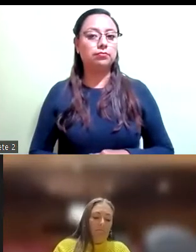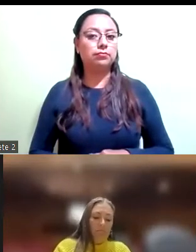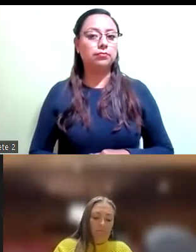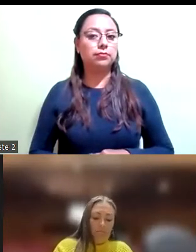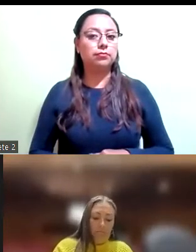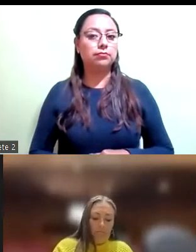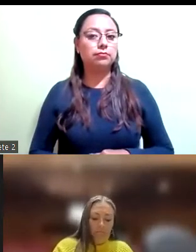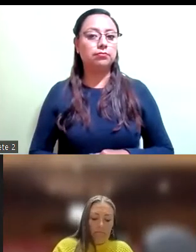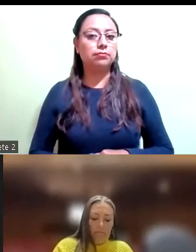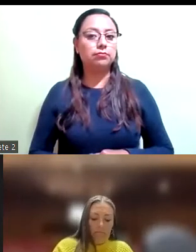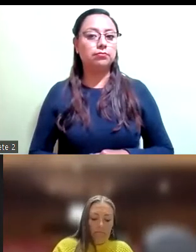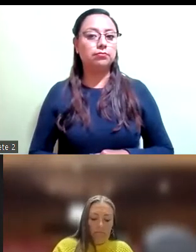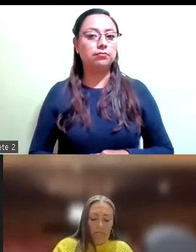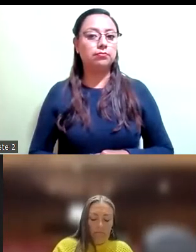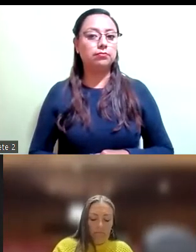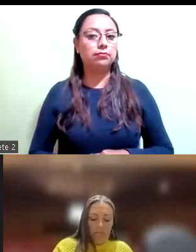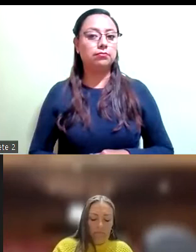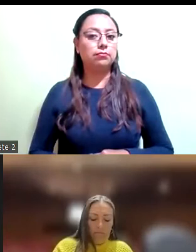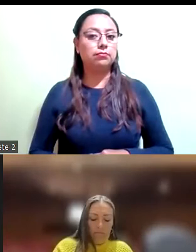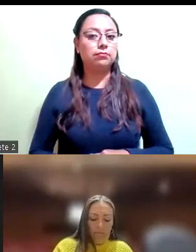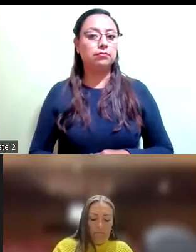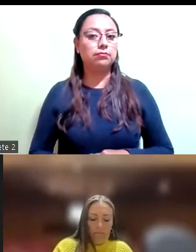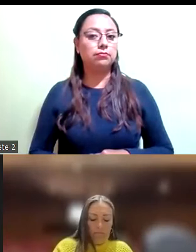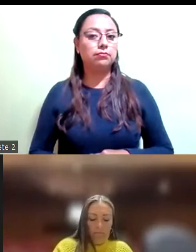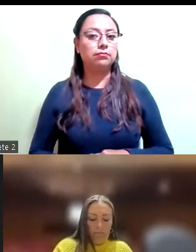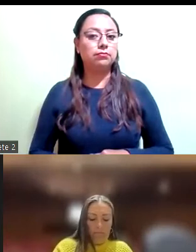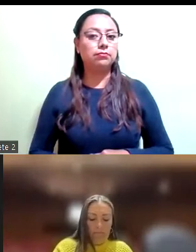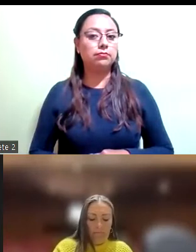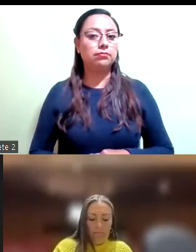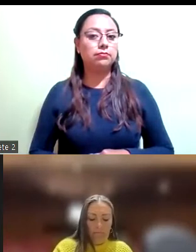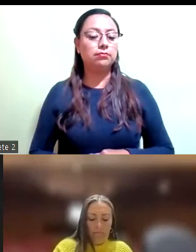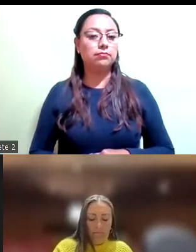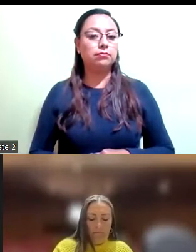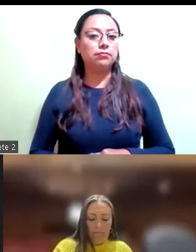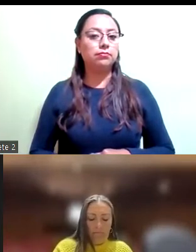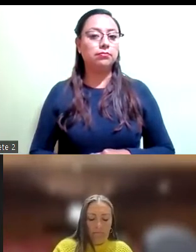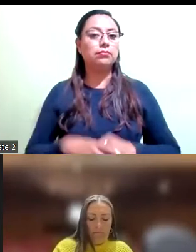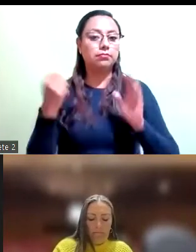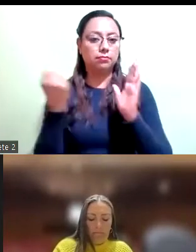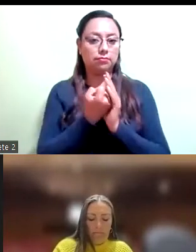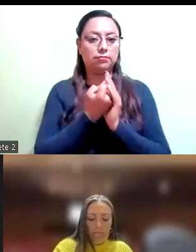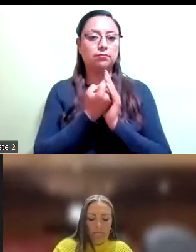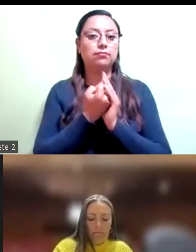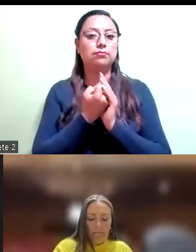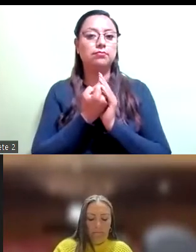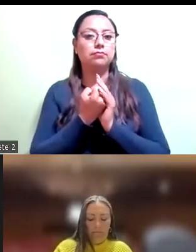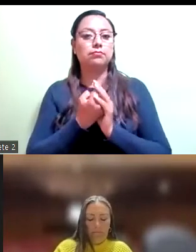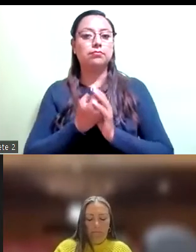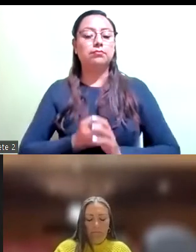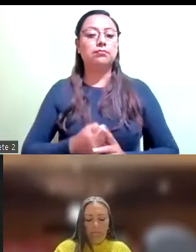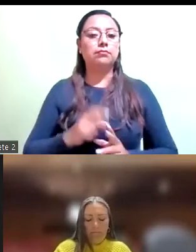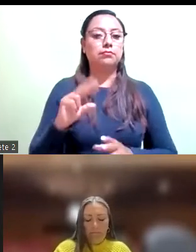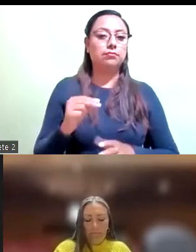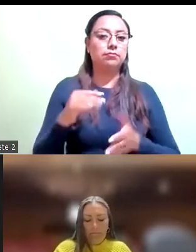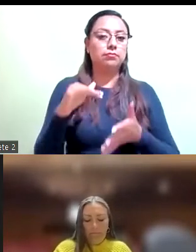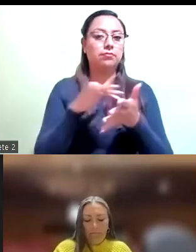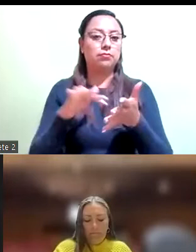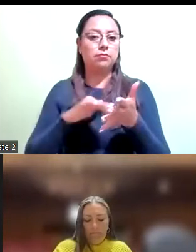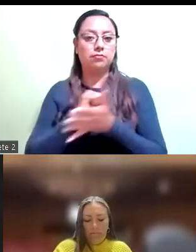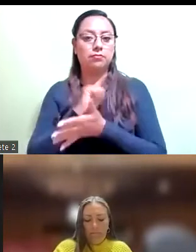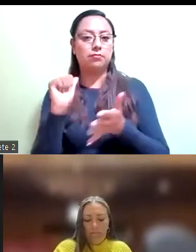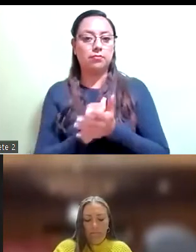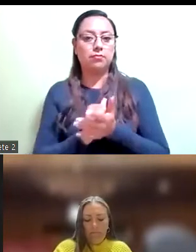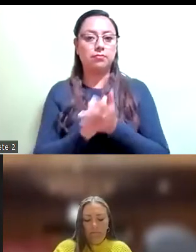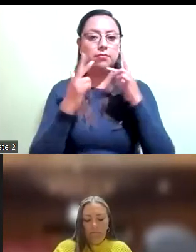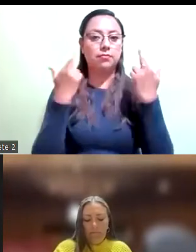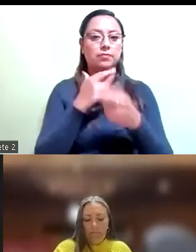Se aprueba la dispensión de la lectura del acta de la segunda sesión, diputado presidente. Muchas gracias, diputada